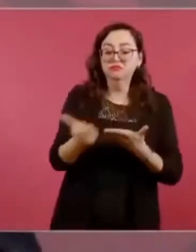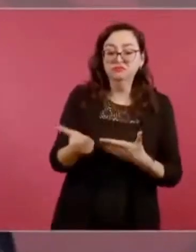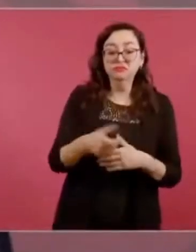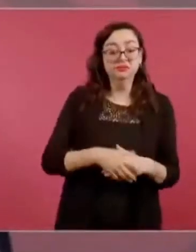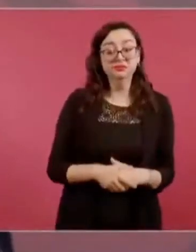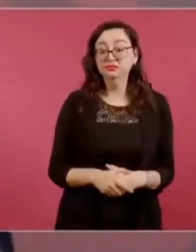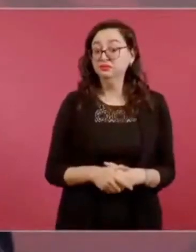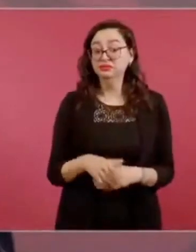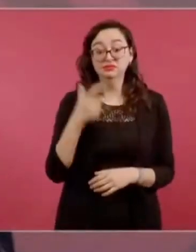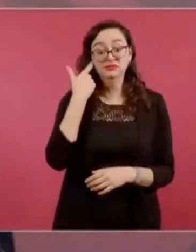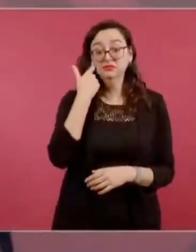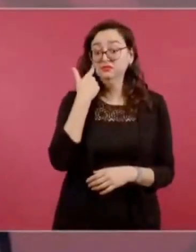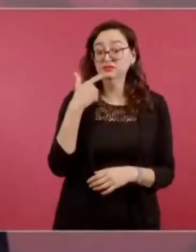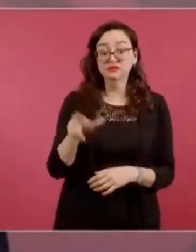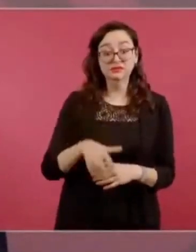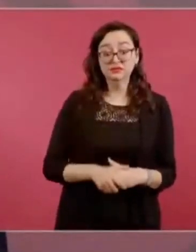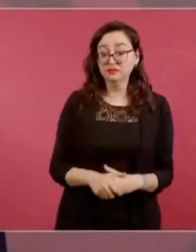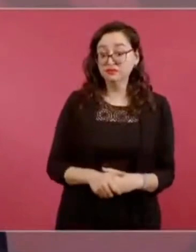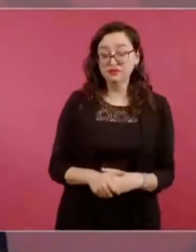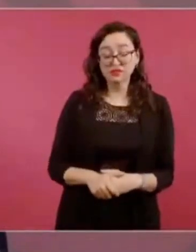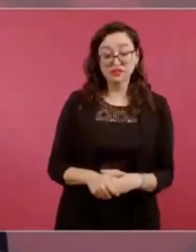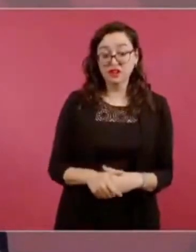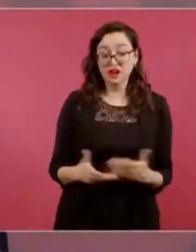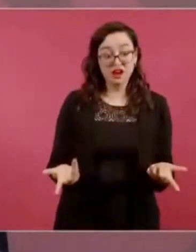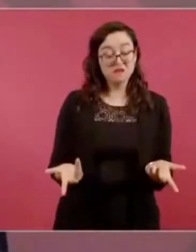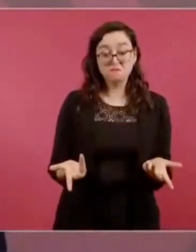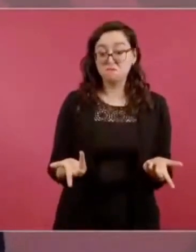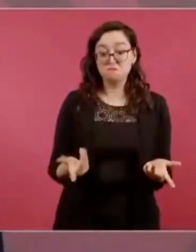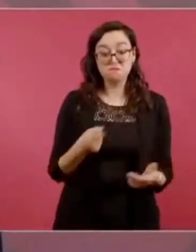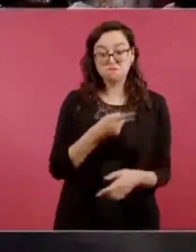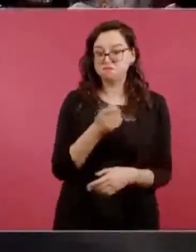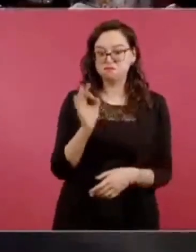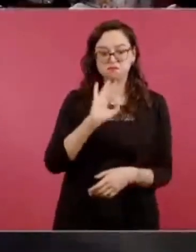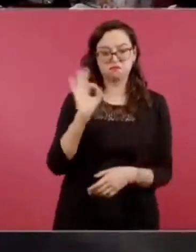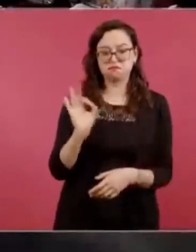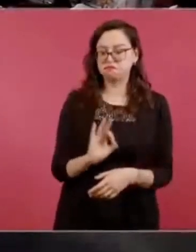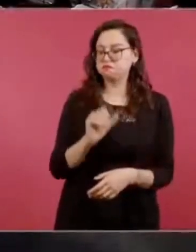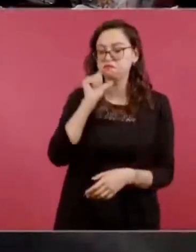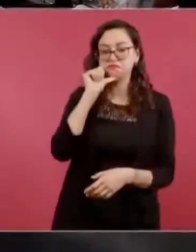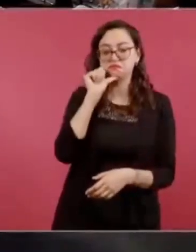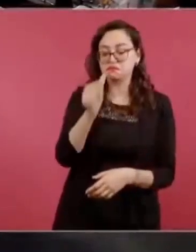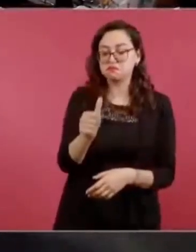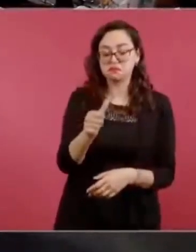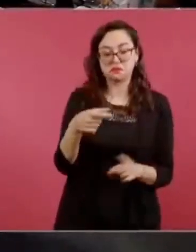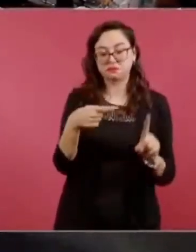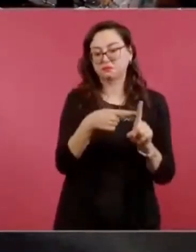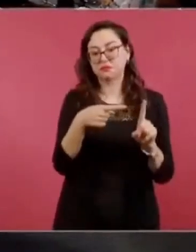aceptó Ricardo.